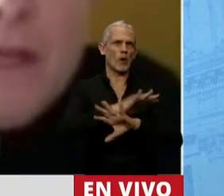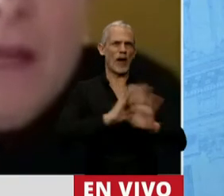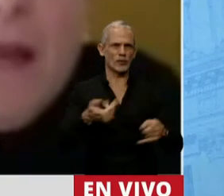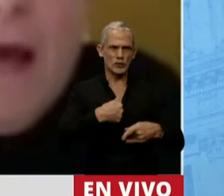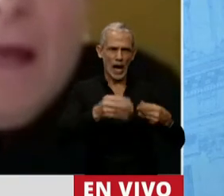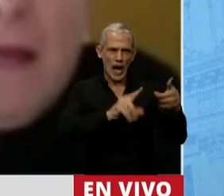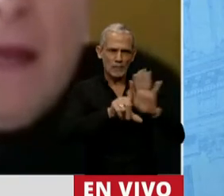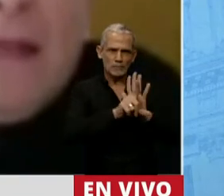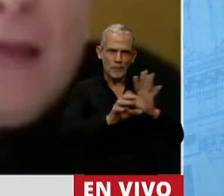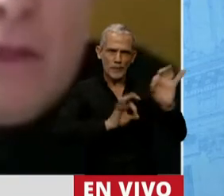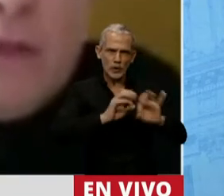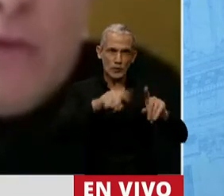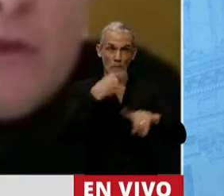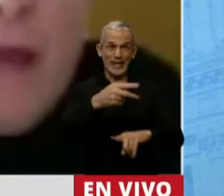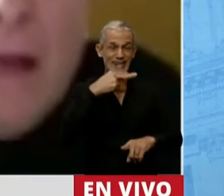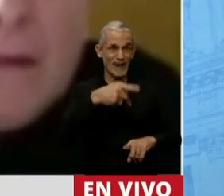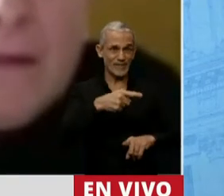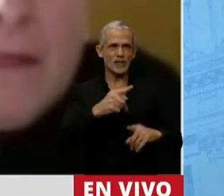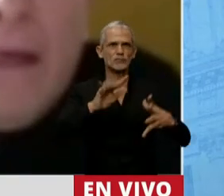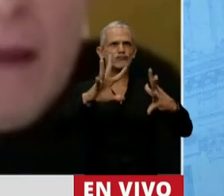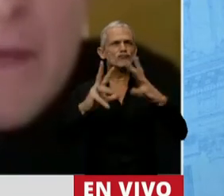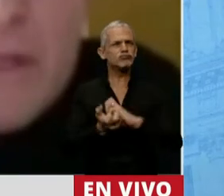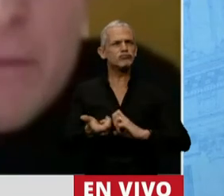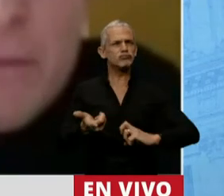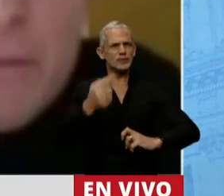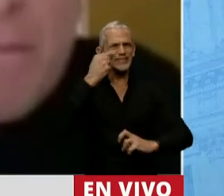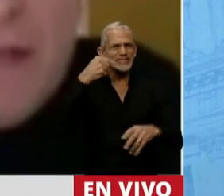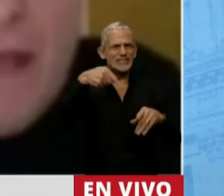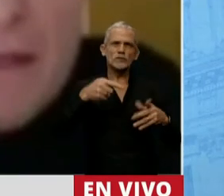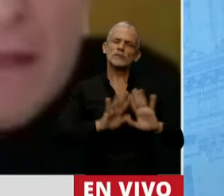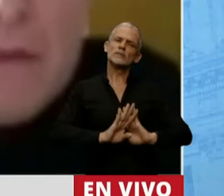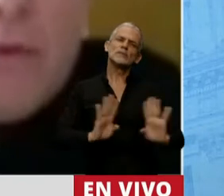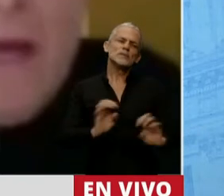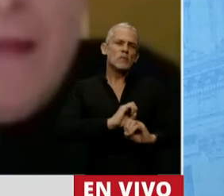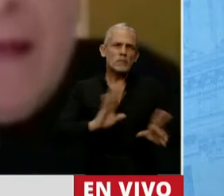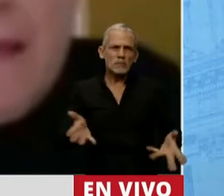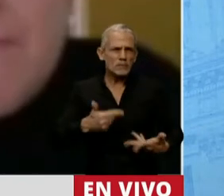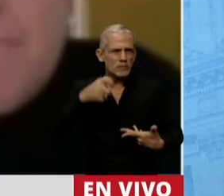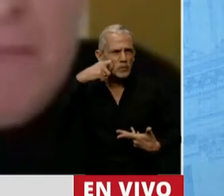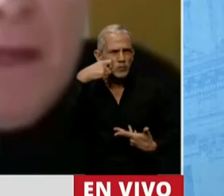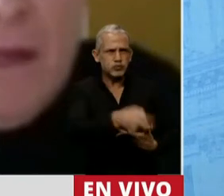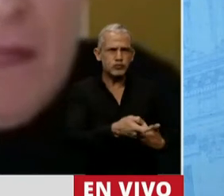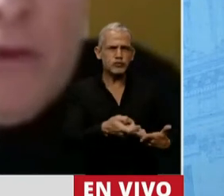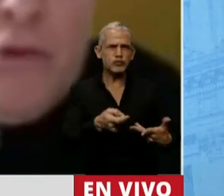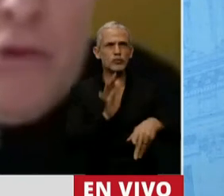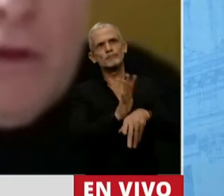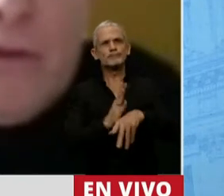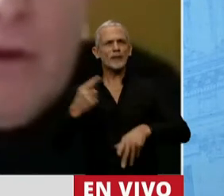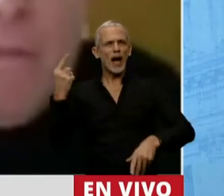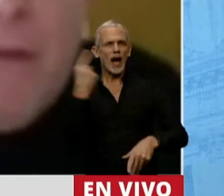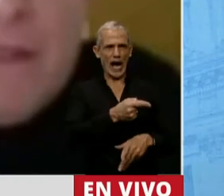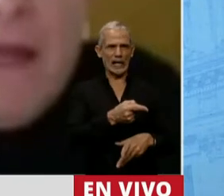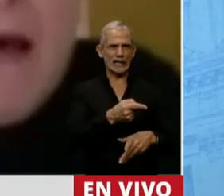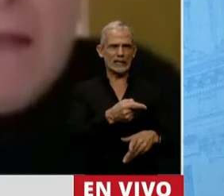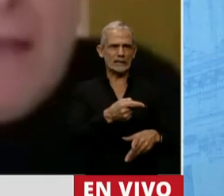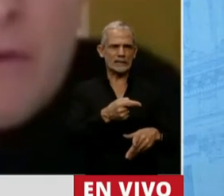veamos el daño institucional gravísimo, sin precedentes, un ataque de los